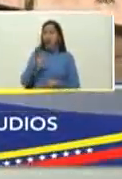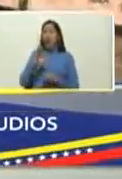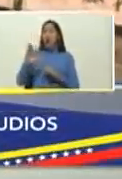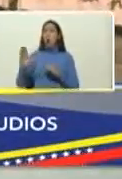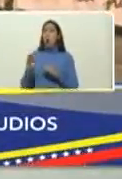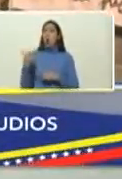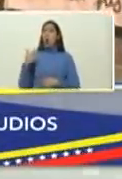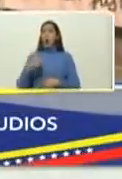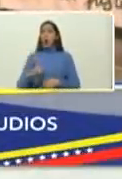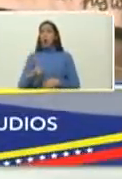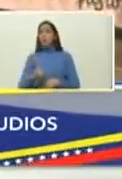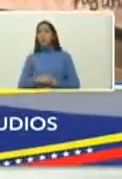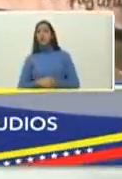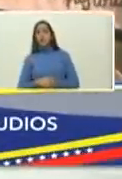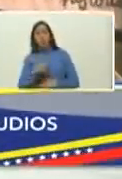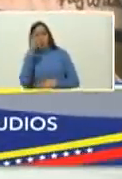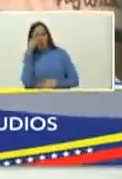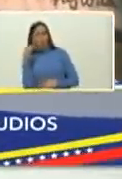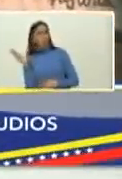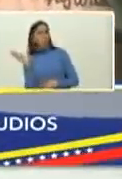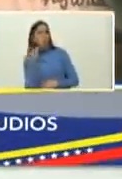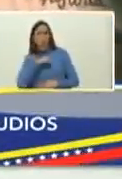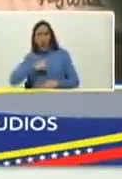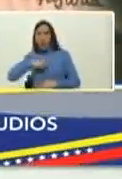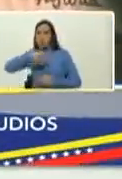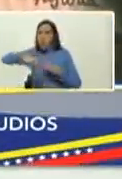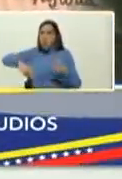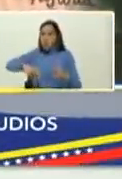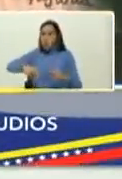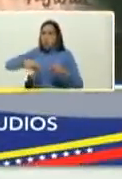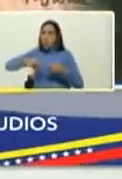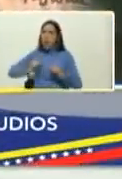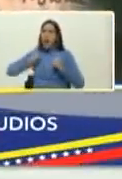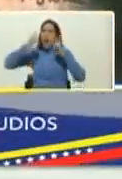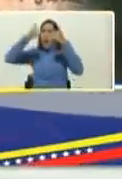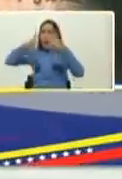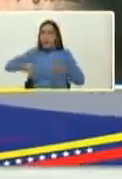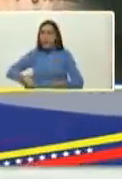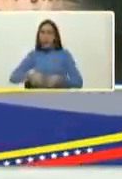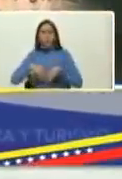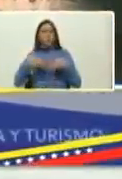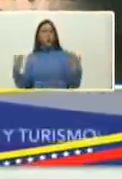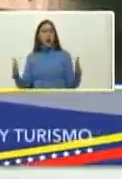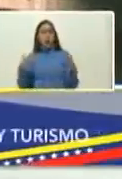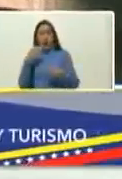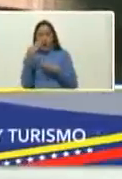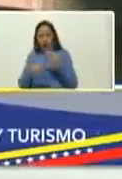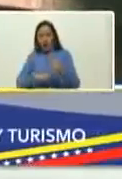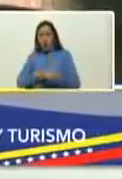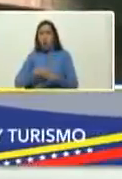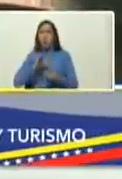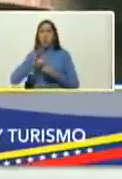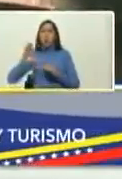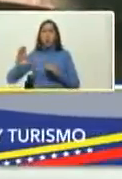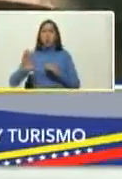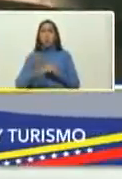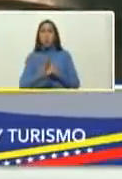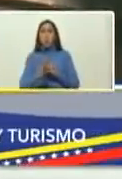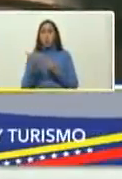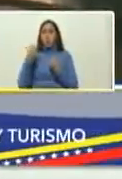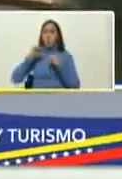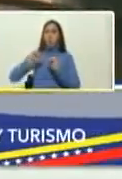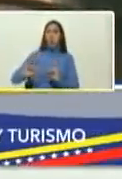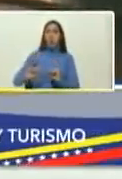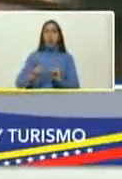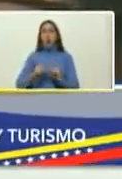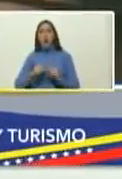no hay miseria y la revolución bolivariana nació como una gran acción cultural contra la injusticia